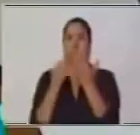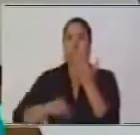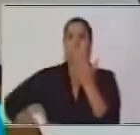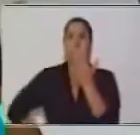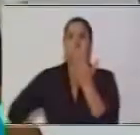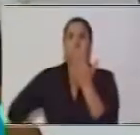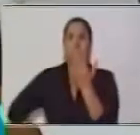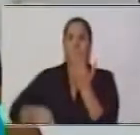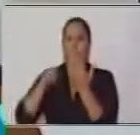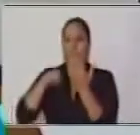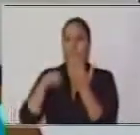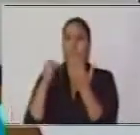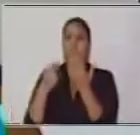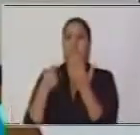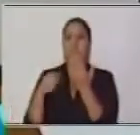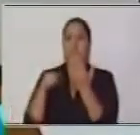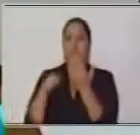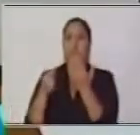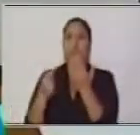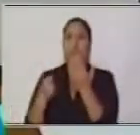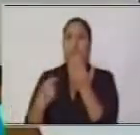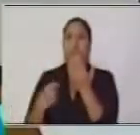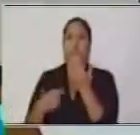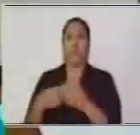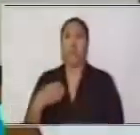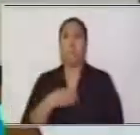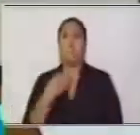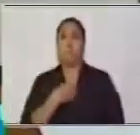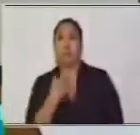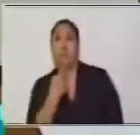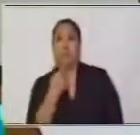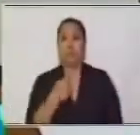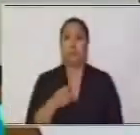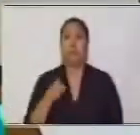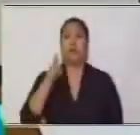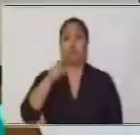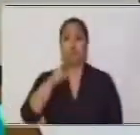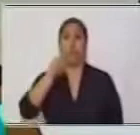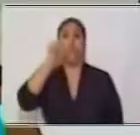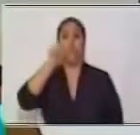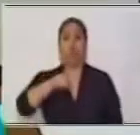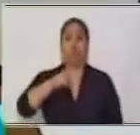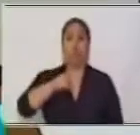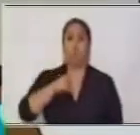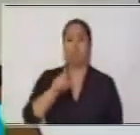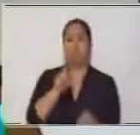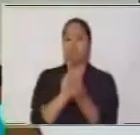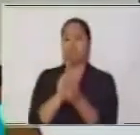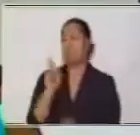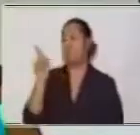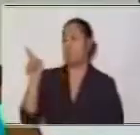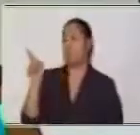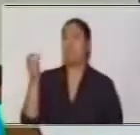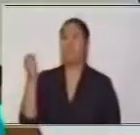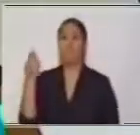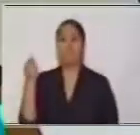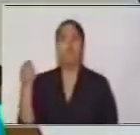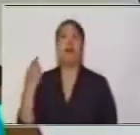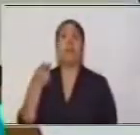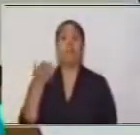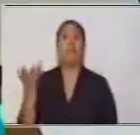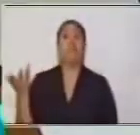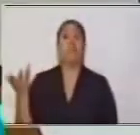maestra te dice, tiene que encontrar el valor del término desconocido.